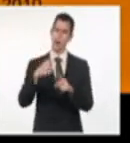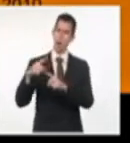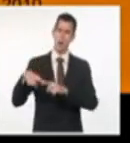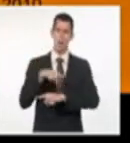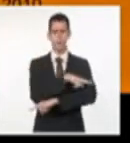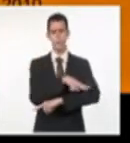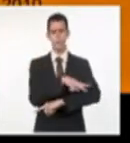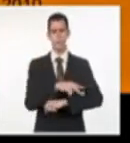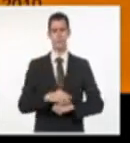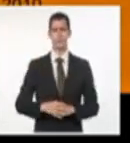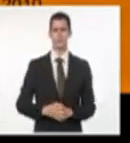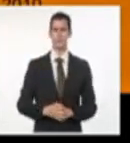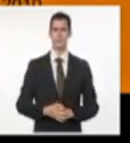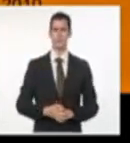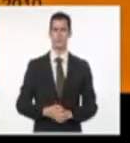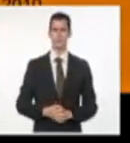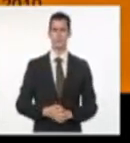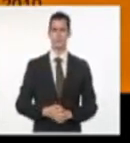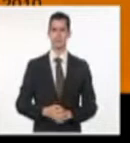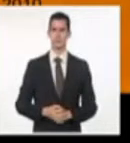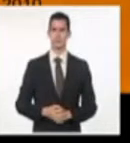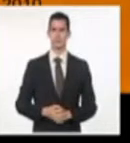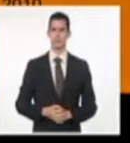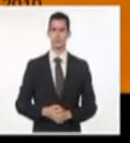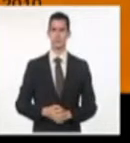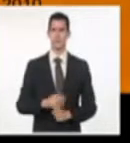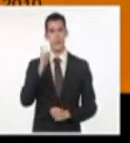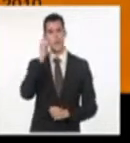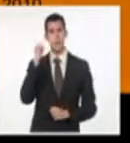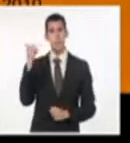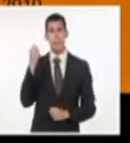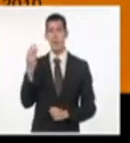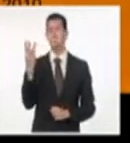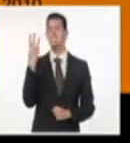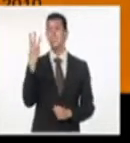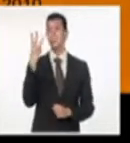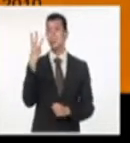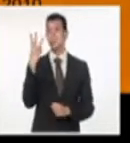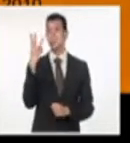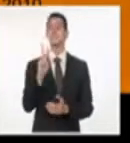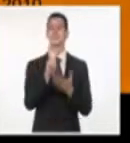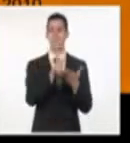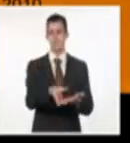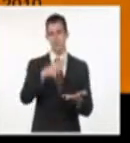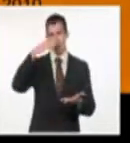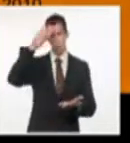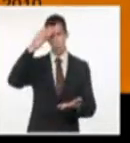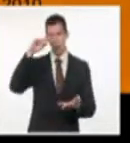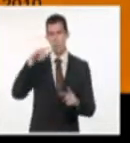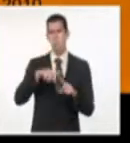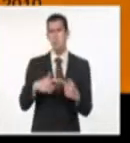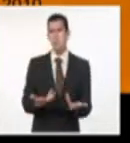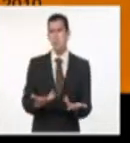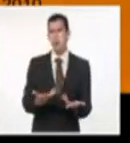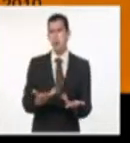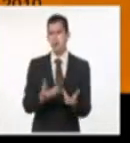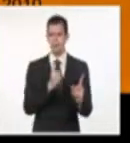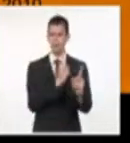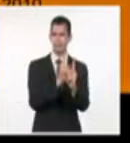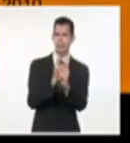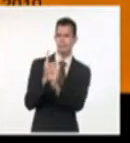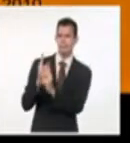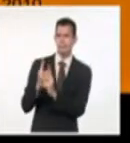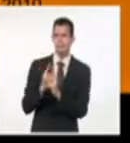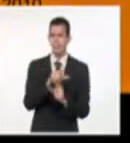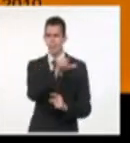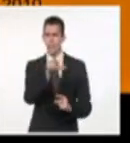ha visitado Cuba en tres oportunidades. ¿Para qué? Para ser emisaria, para abastecer a la contrarrevolución. Les ha traído dinero,